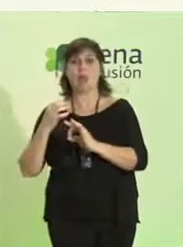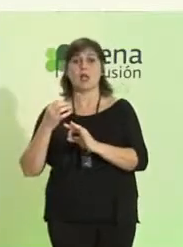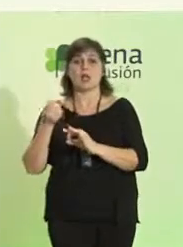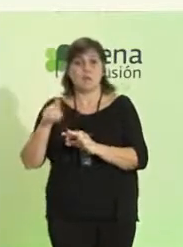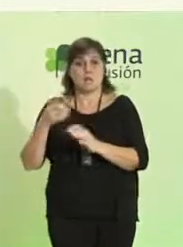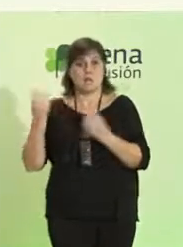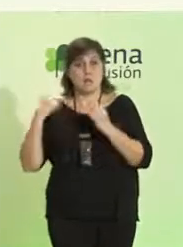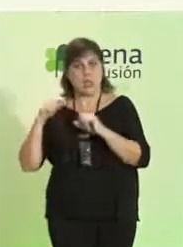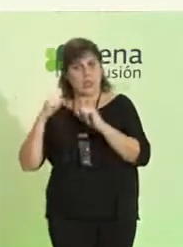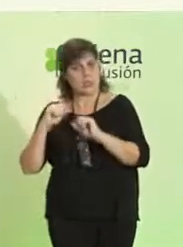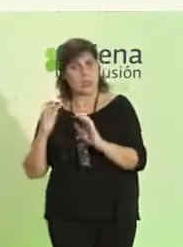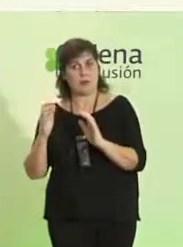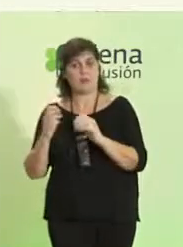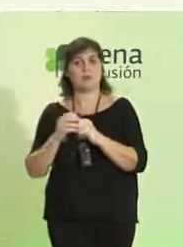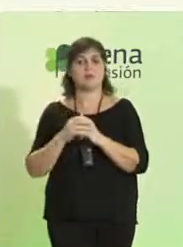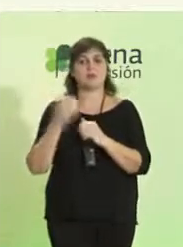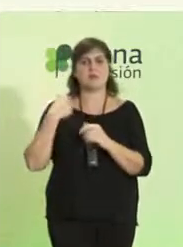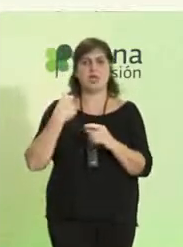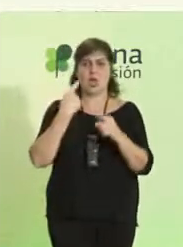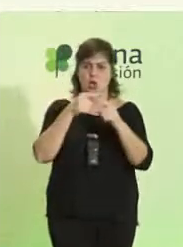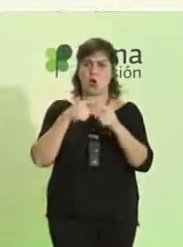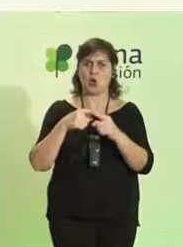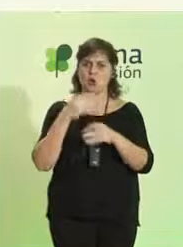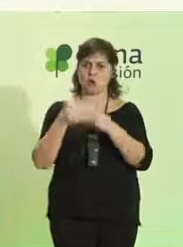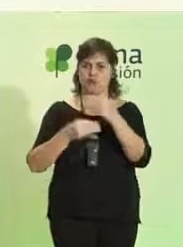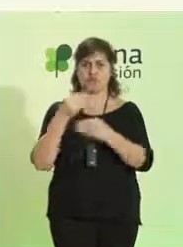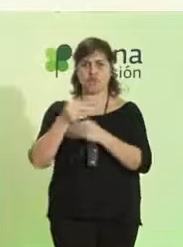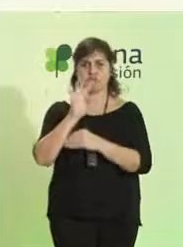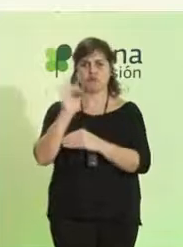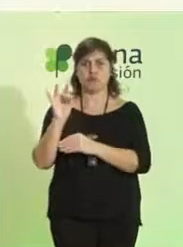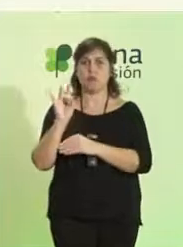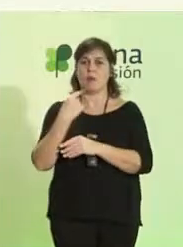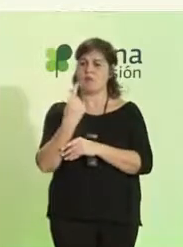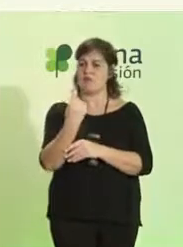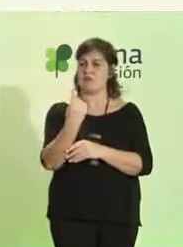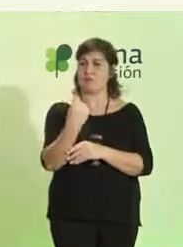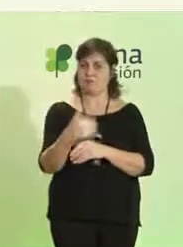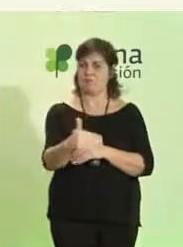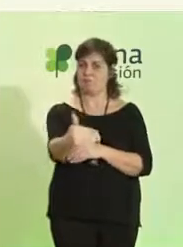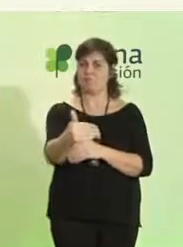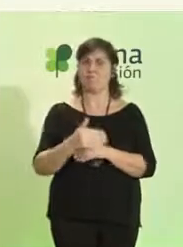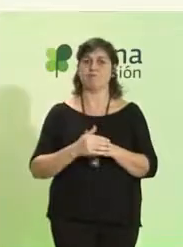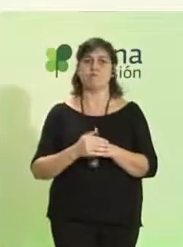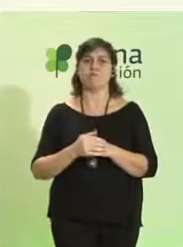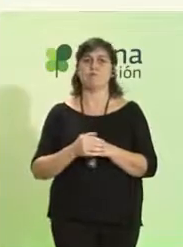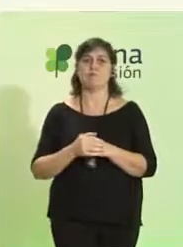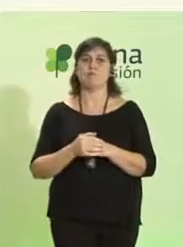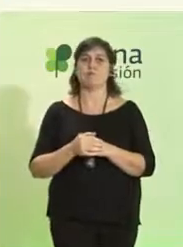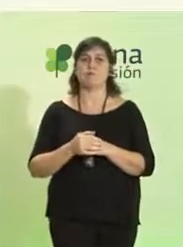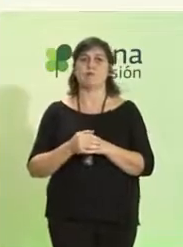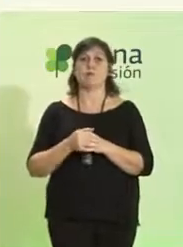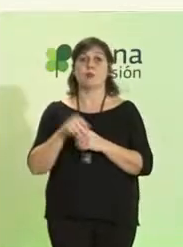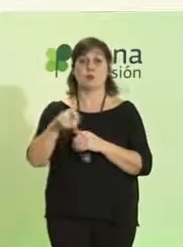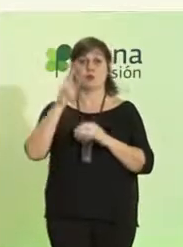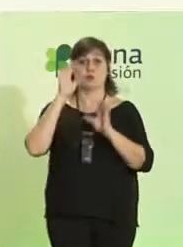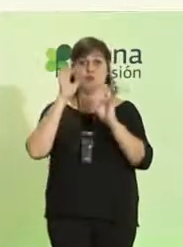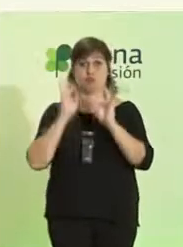Ya se han hecho cosas y creo que podemos hacer muchas más. Ese es el